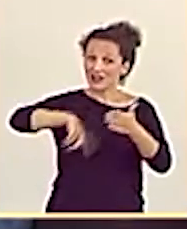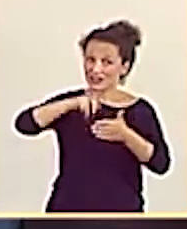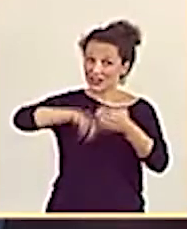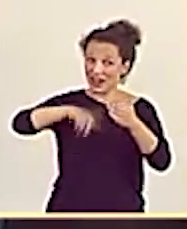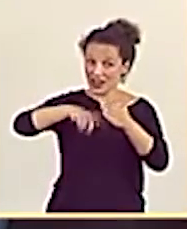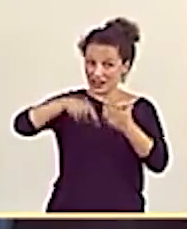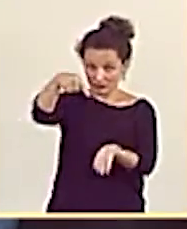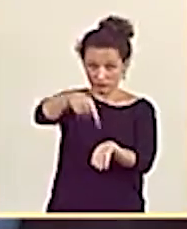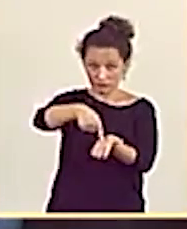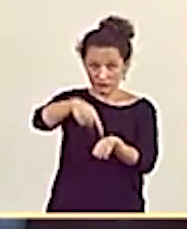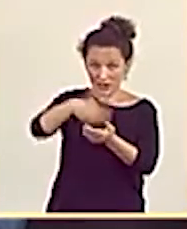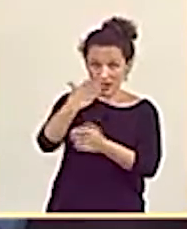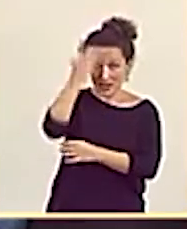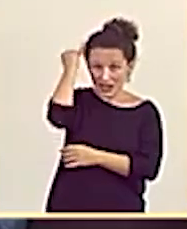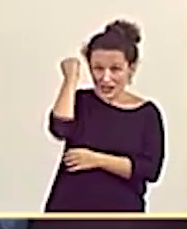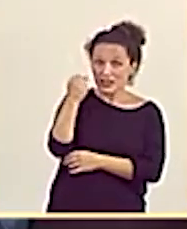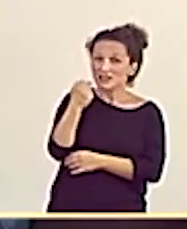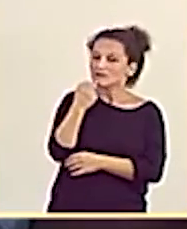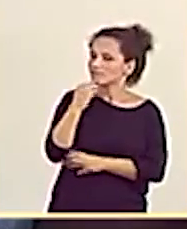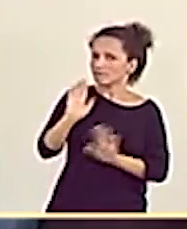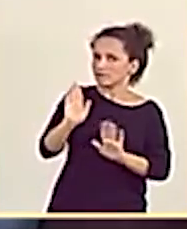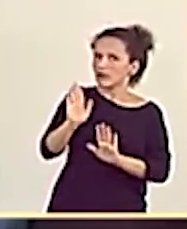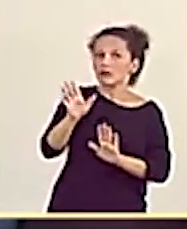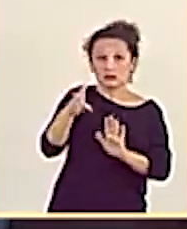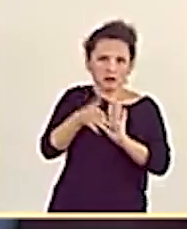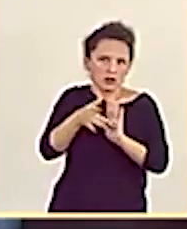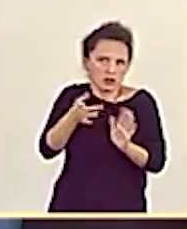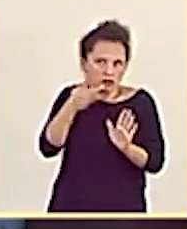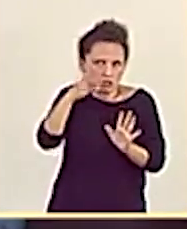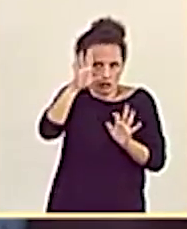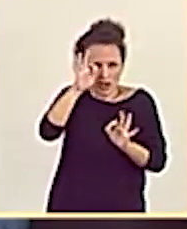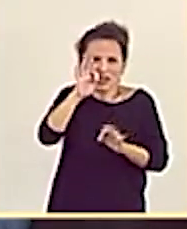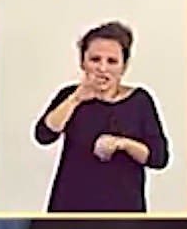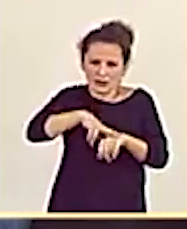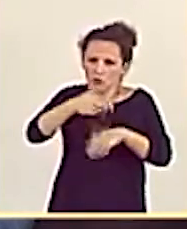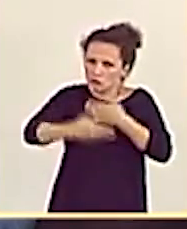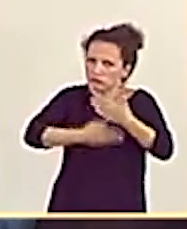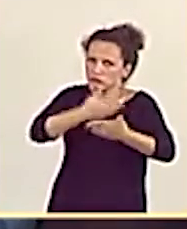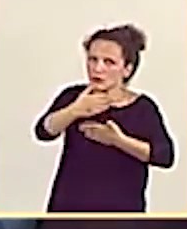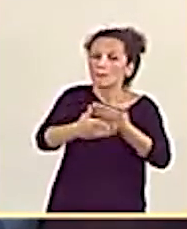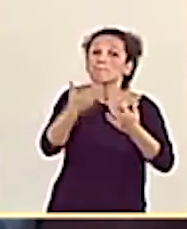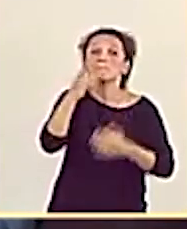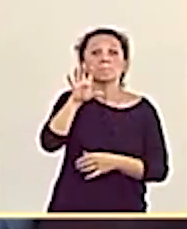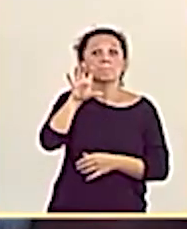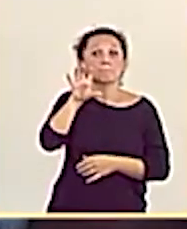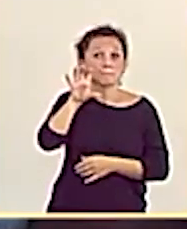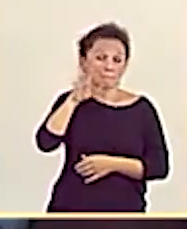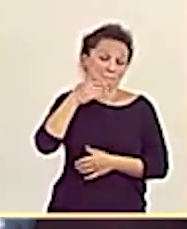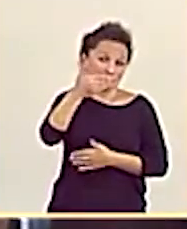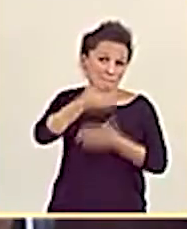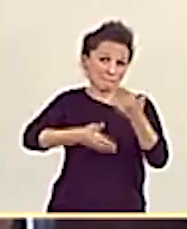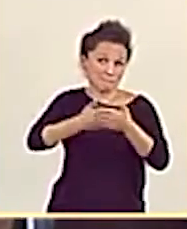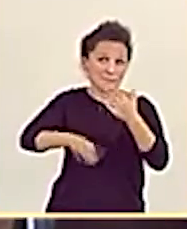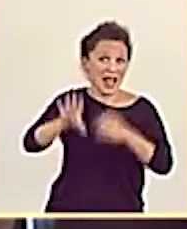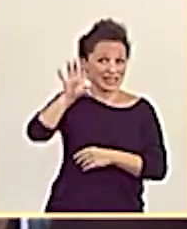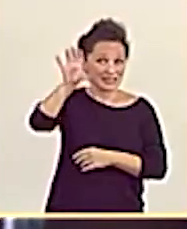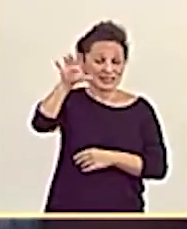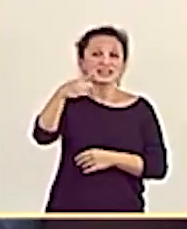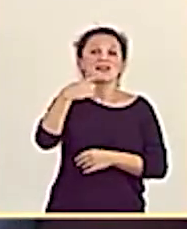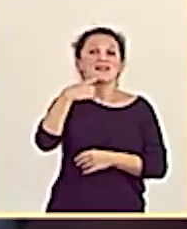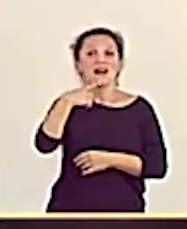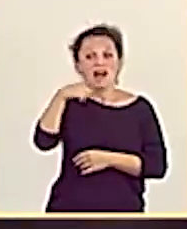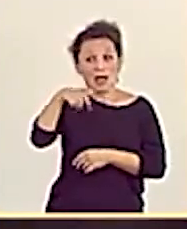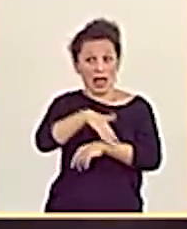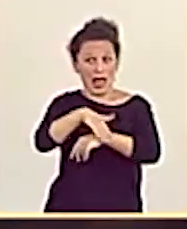presupuesto, las cosas a su ritmo y con su lógica. En el periódico El País, Ábalos rechaza limitar el precio de los